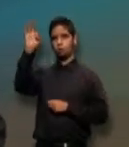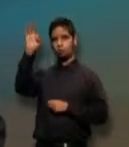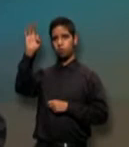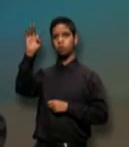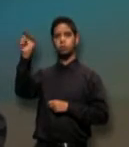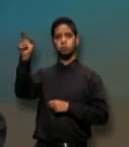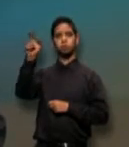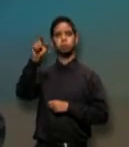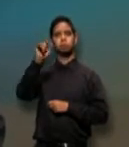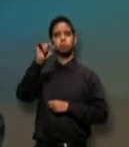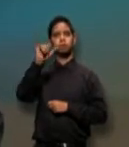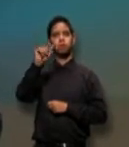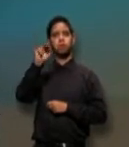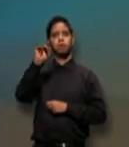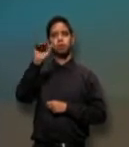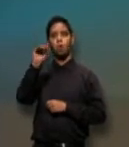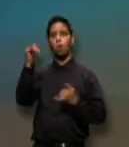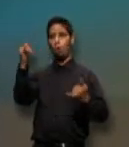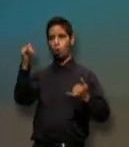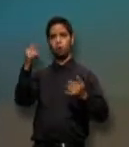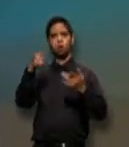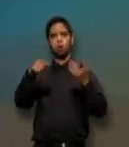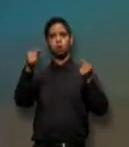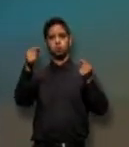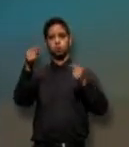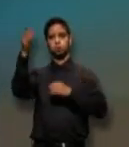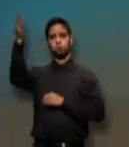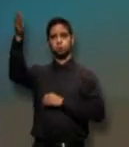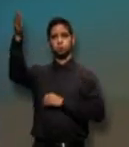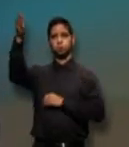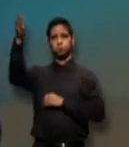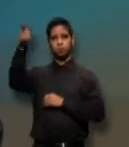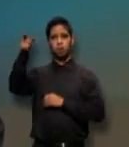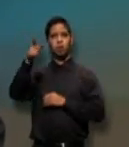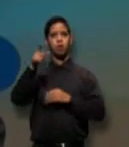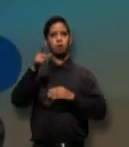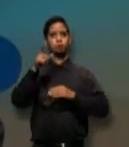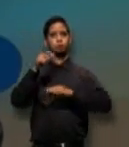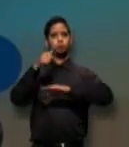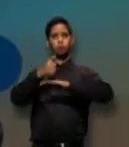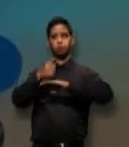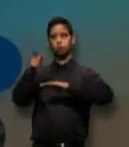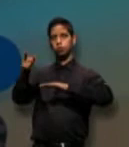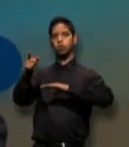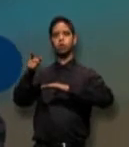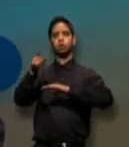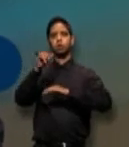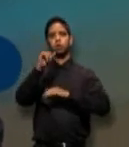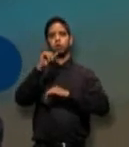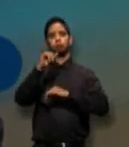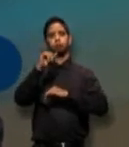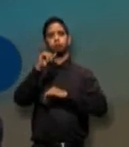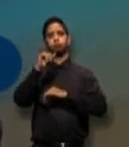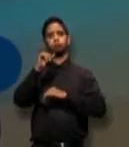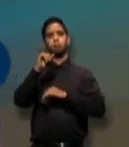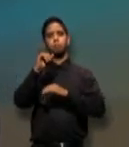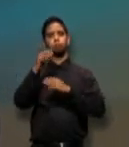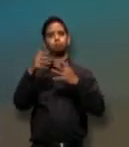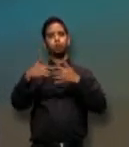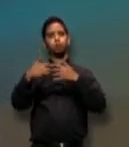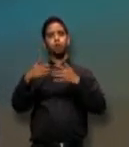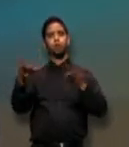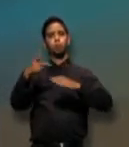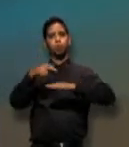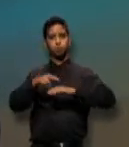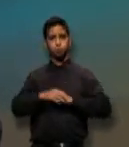Yarezco, fungió hoy como oradora en la convención que celebra la Asociación de Industriales de Puerto Rico. Durante su ponencia, Yarezco